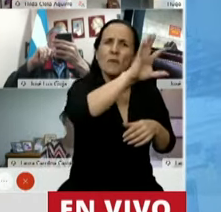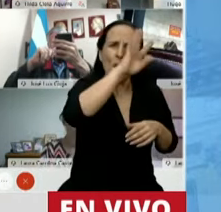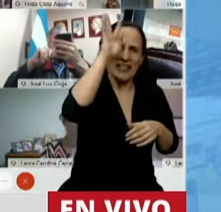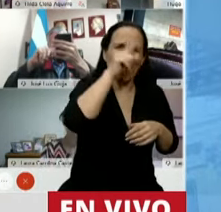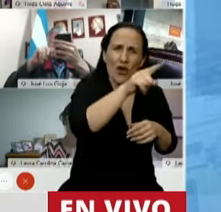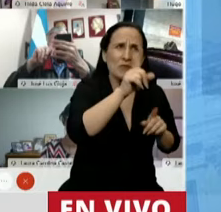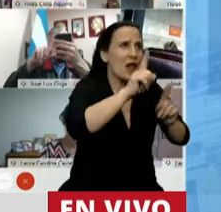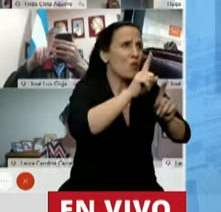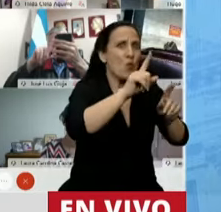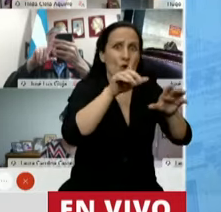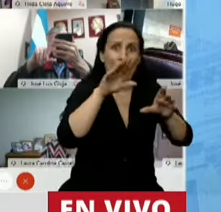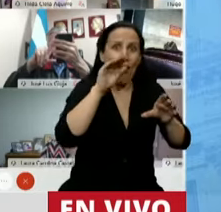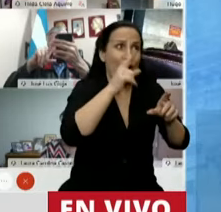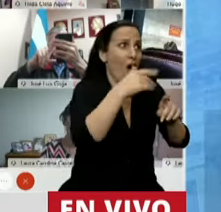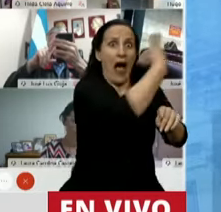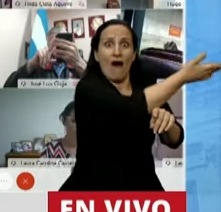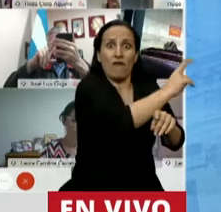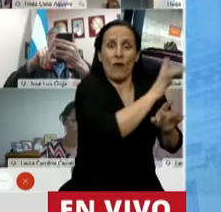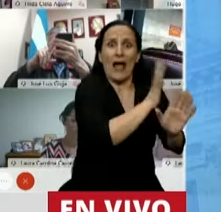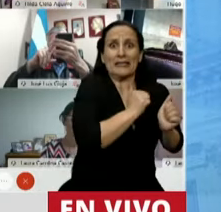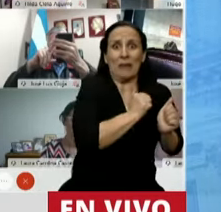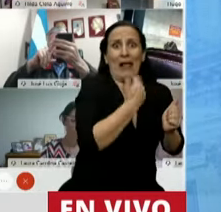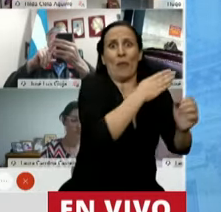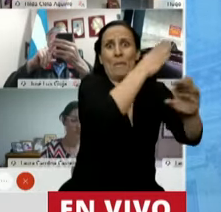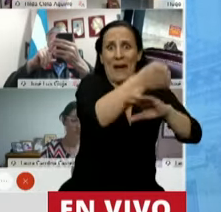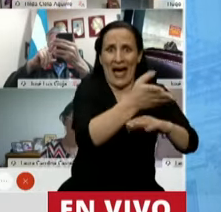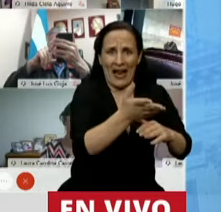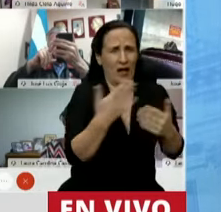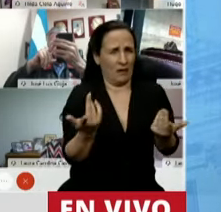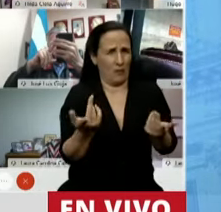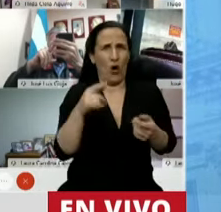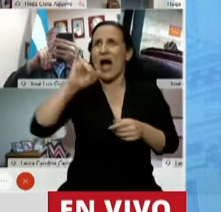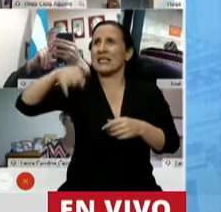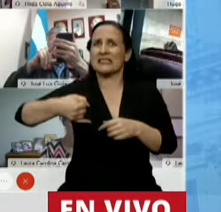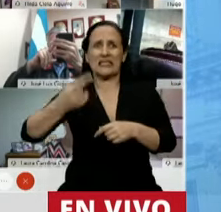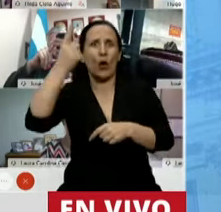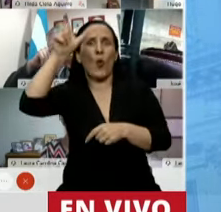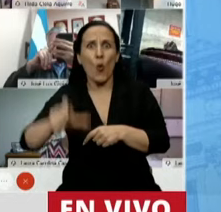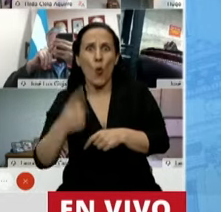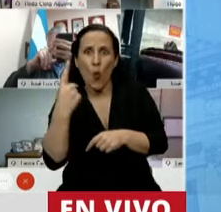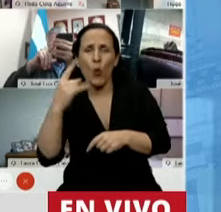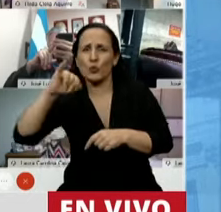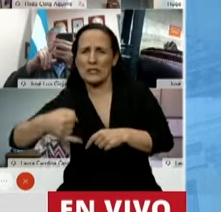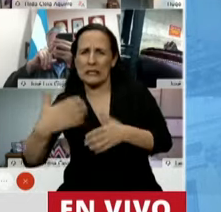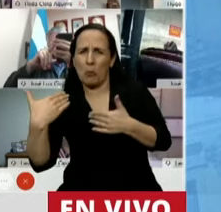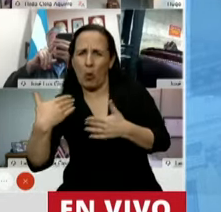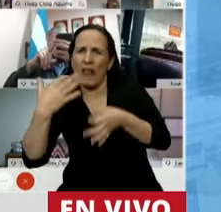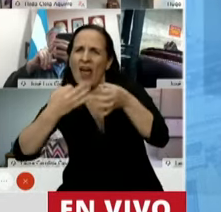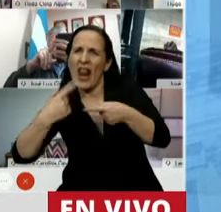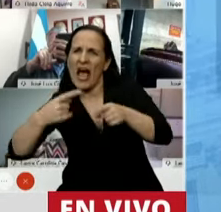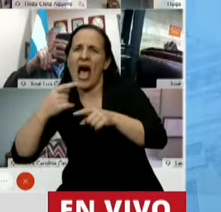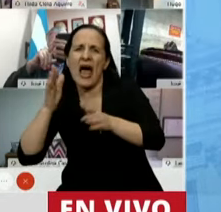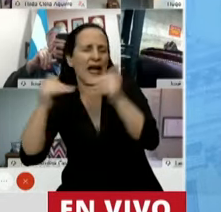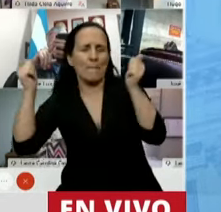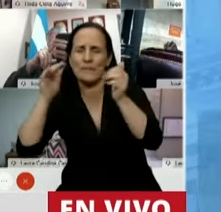varados fuera de su provincia? ¿Y por qué hay tratamiento discriminatorio para unos y para otros? Eso